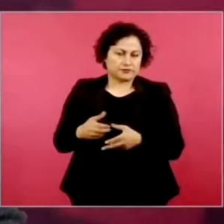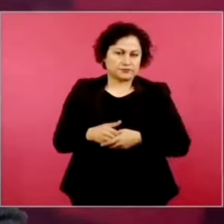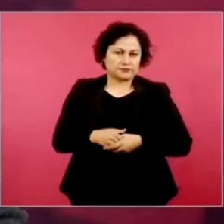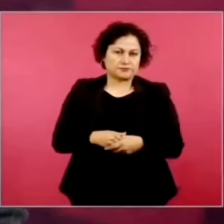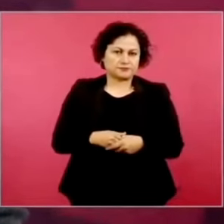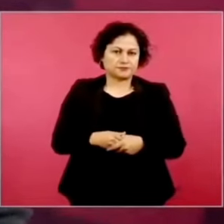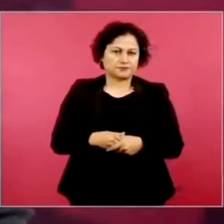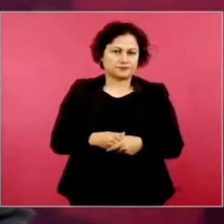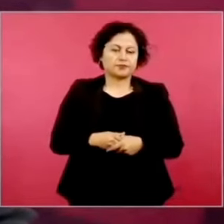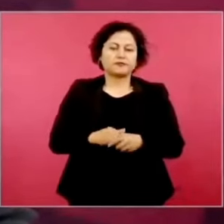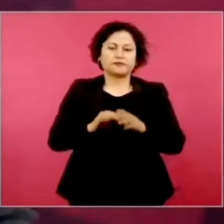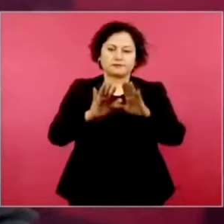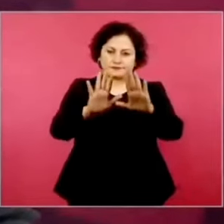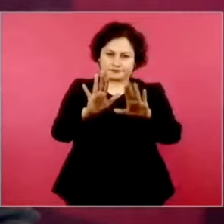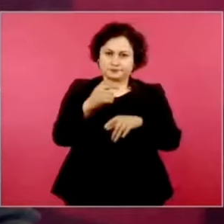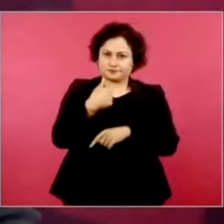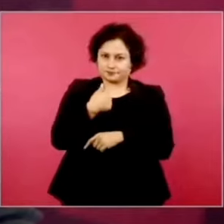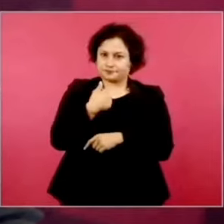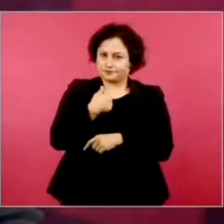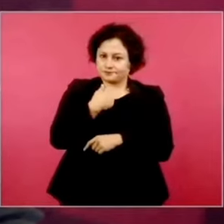Lo voy a mencionar,